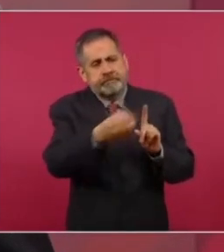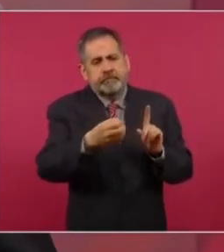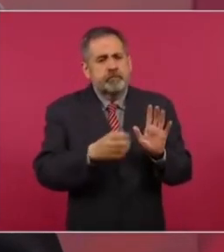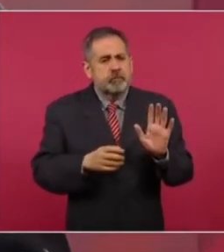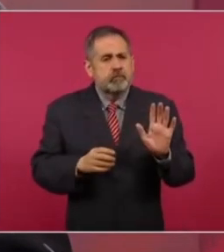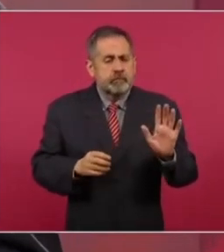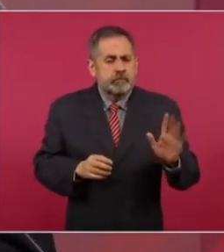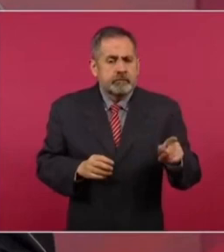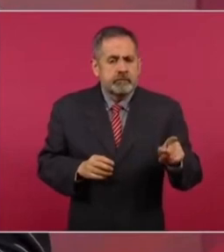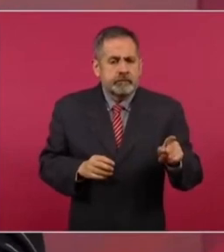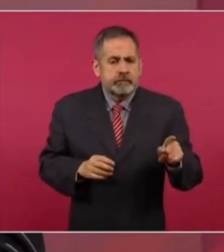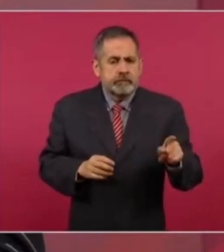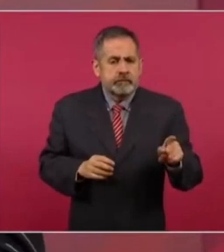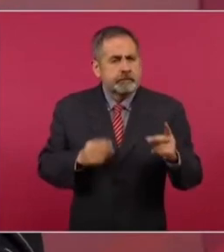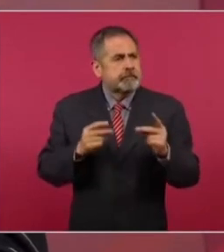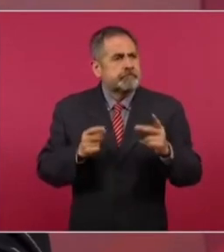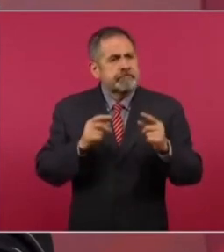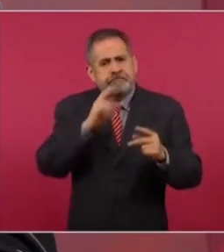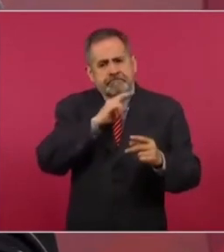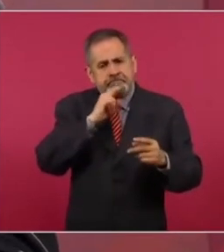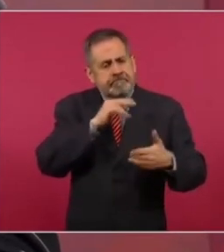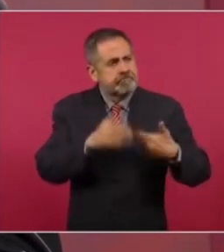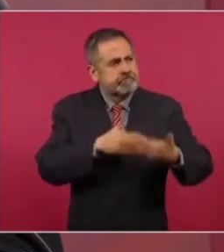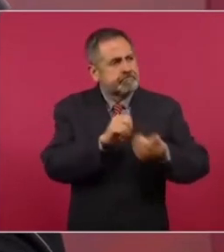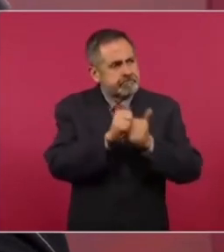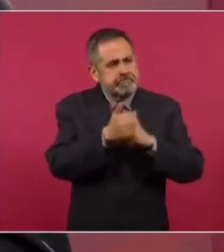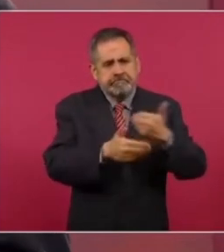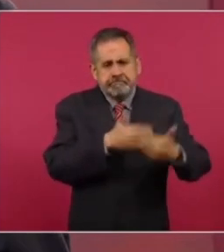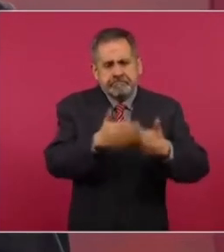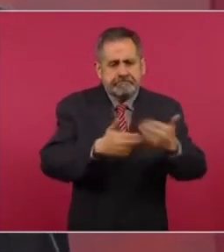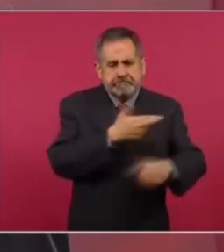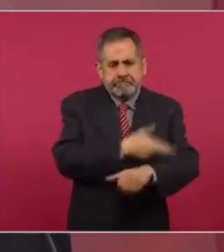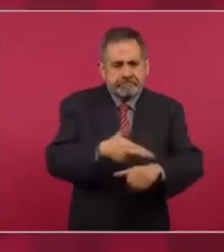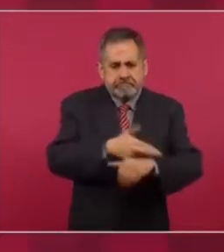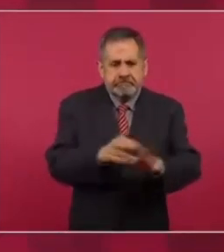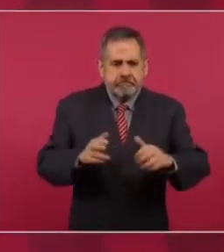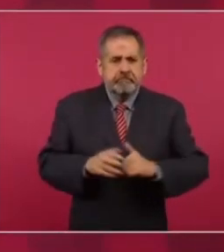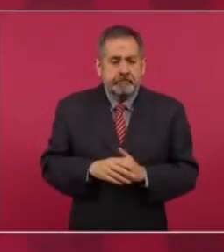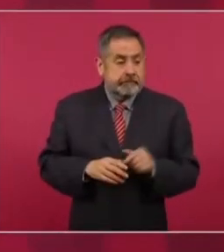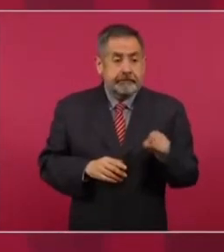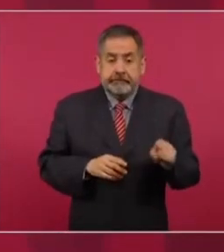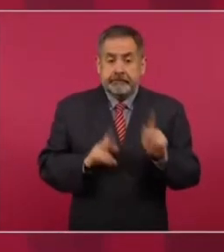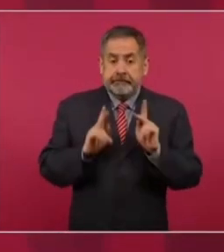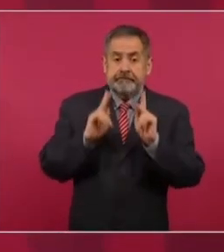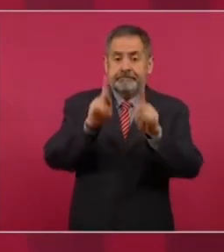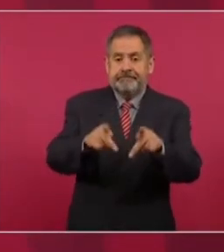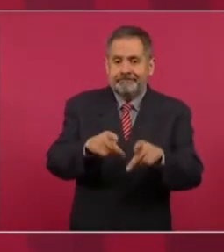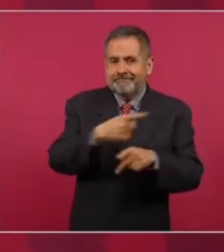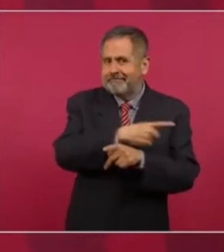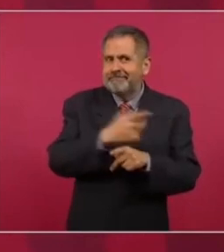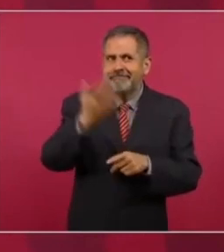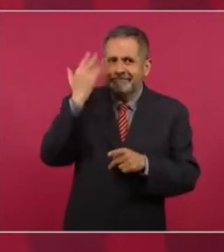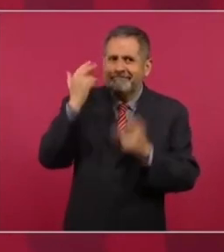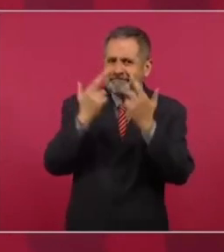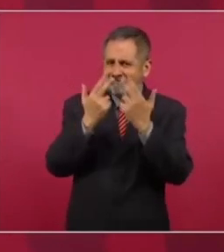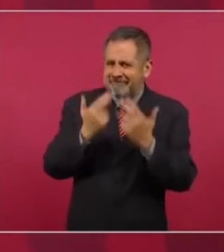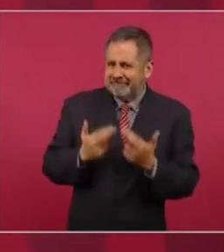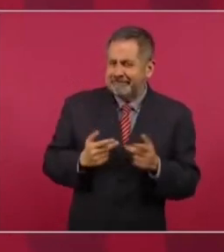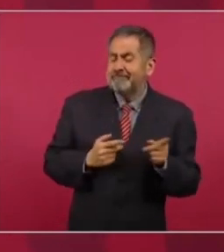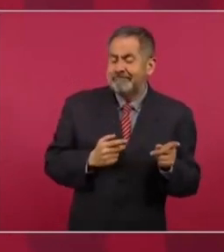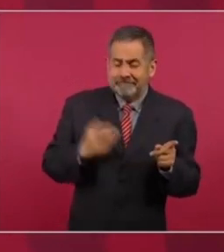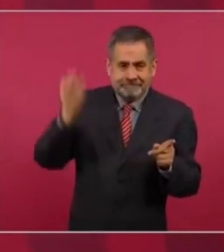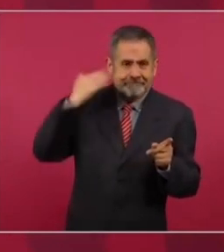lo más pronto posible la obra porque este puente se dañó con